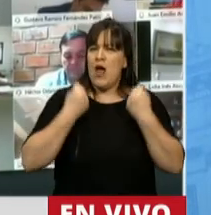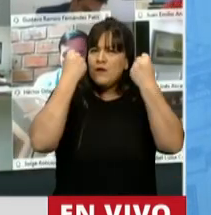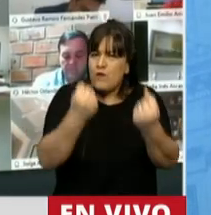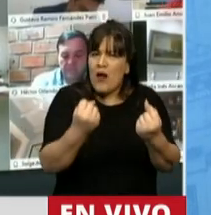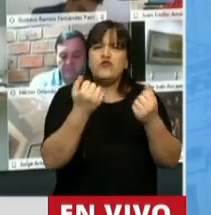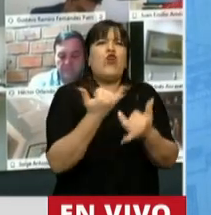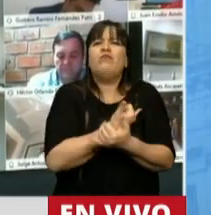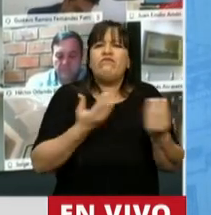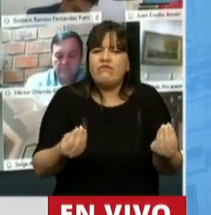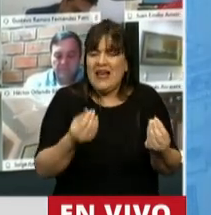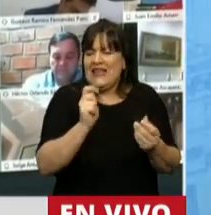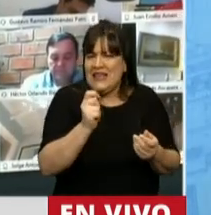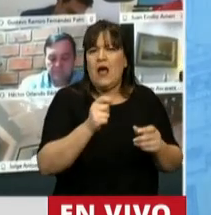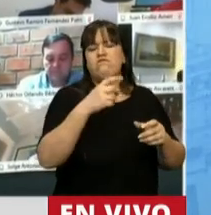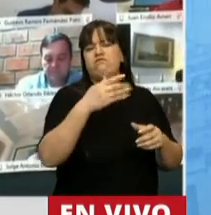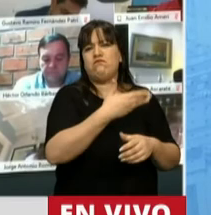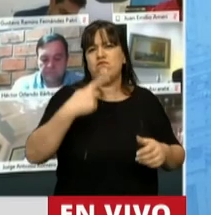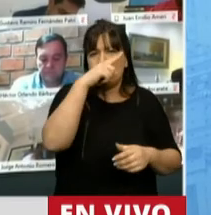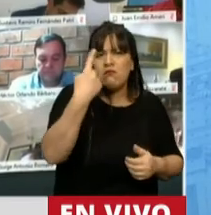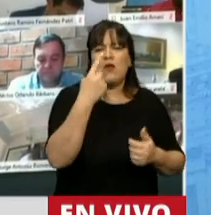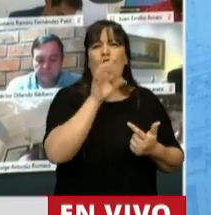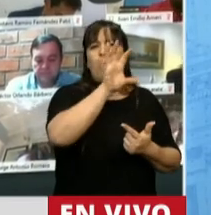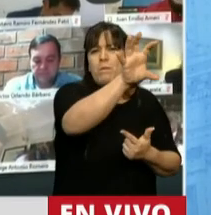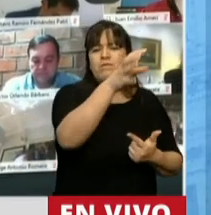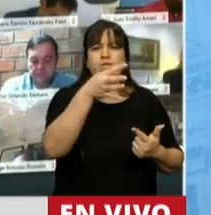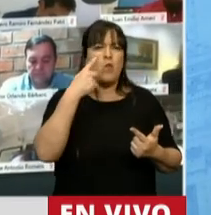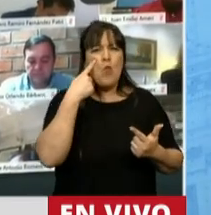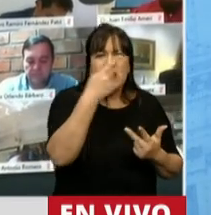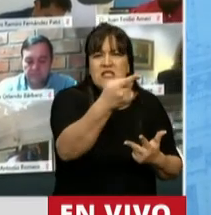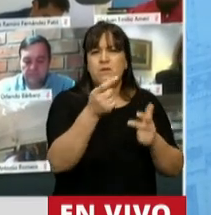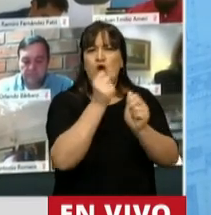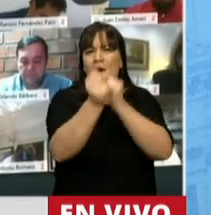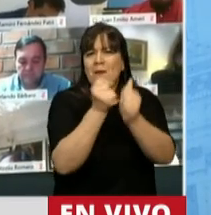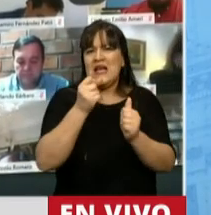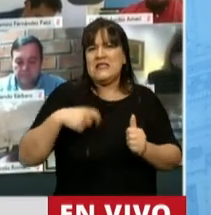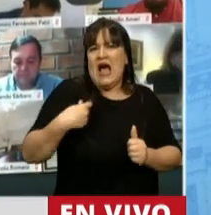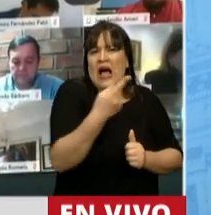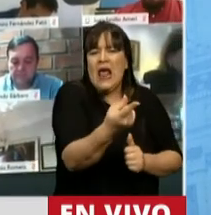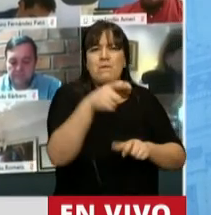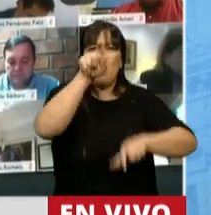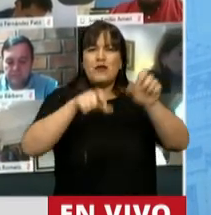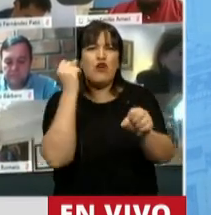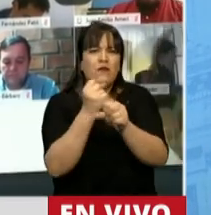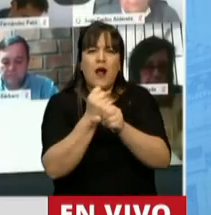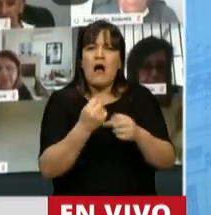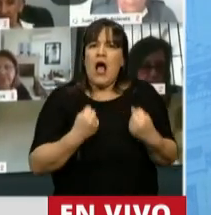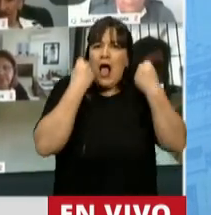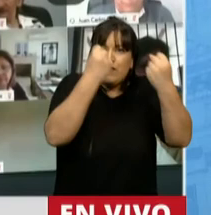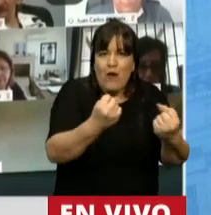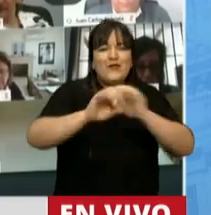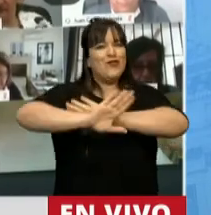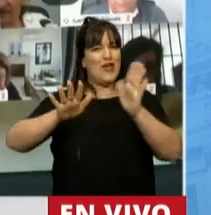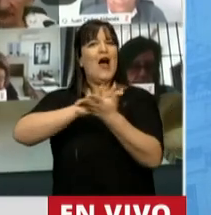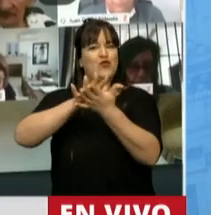del gobierno de la provincia, del municipio, de las empresas, del gremio, de los trabajadores. Entonces,